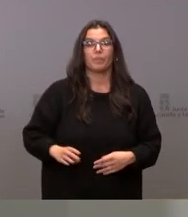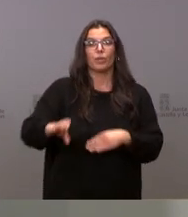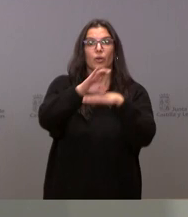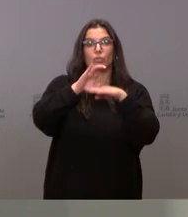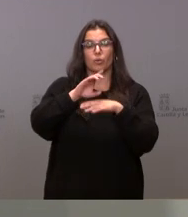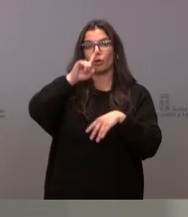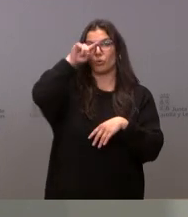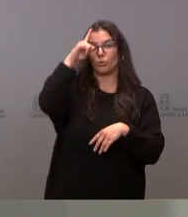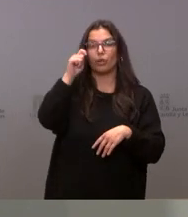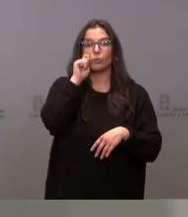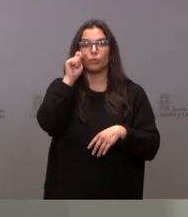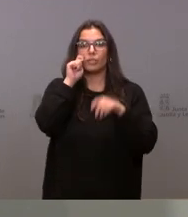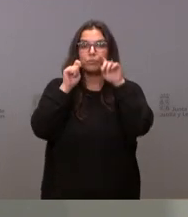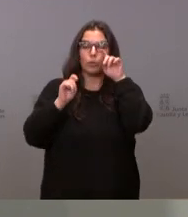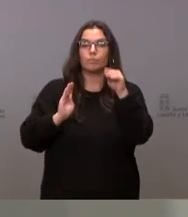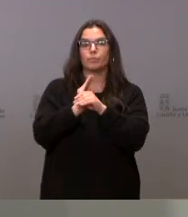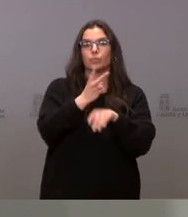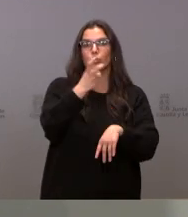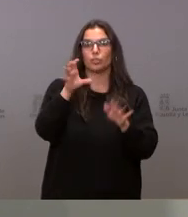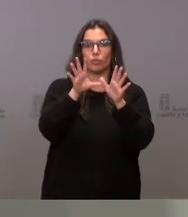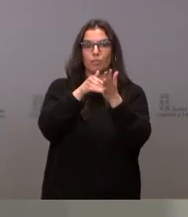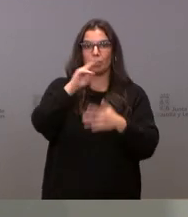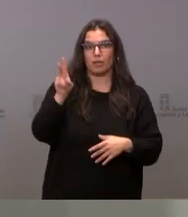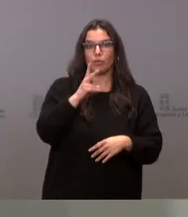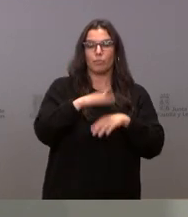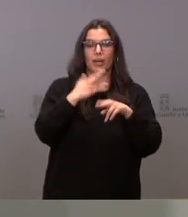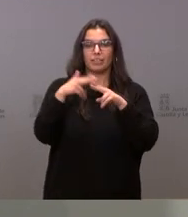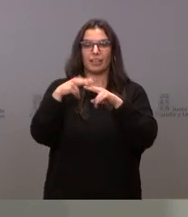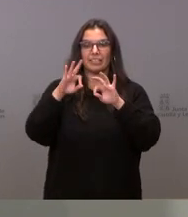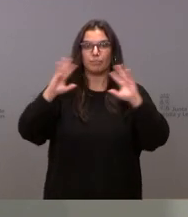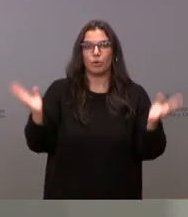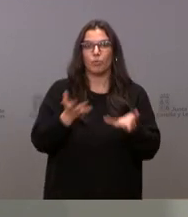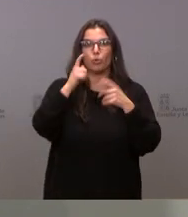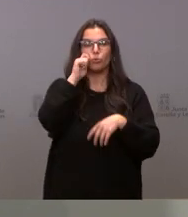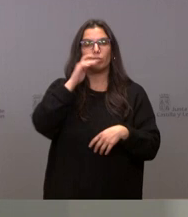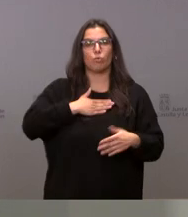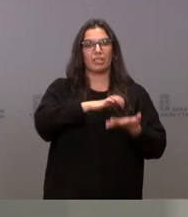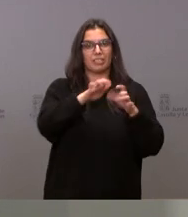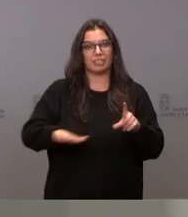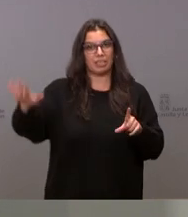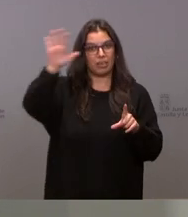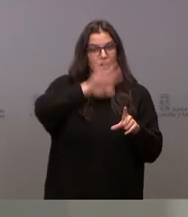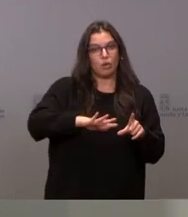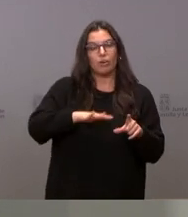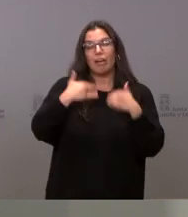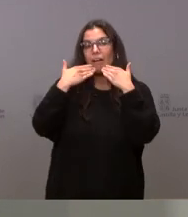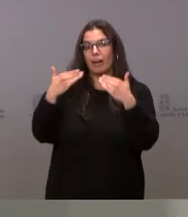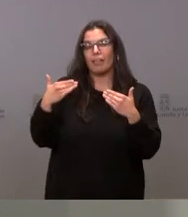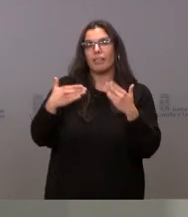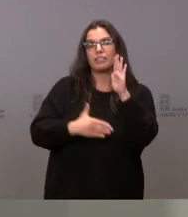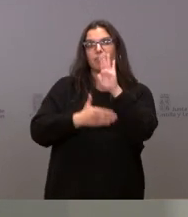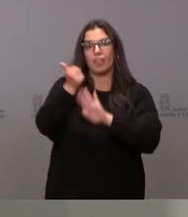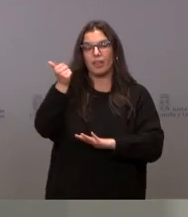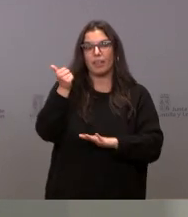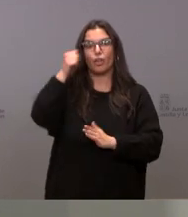de Cultura y Turismo destina 210.000 euros para actividades de promoción del turismo de Castilla y León a través de la Federación